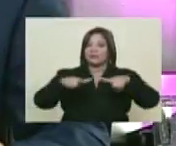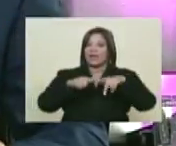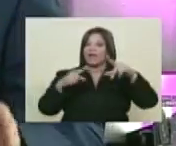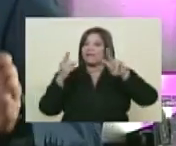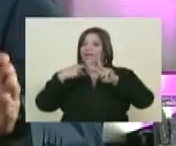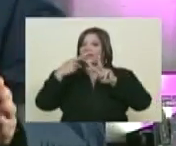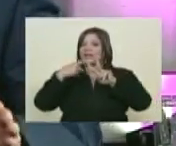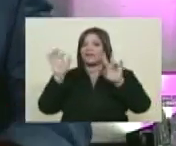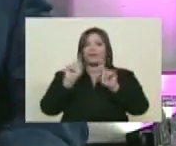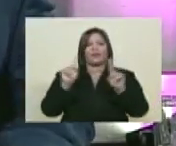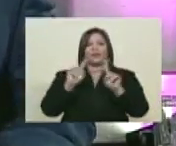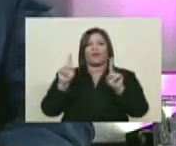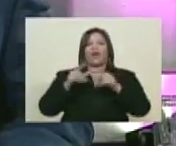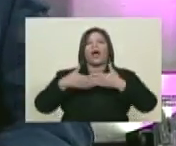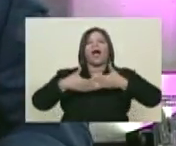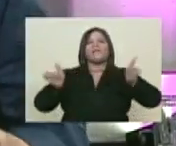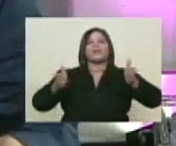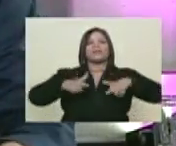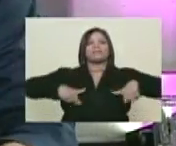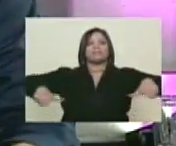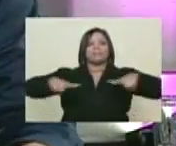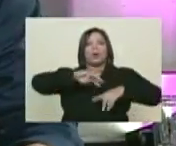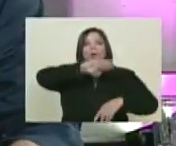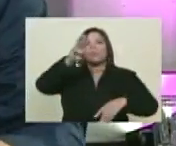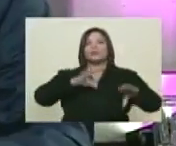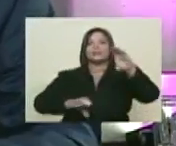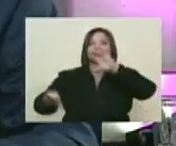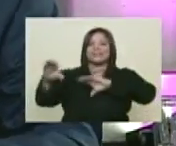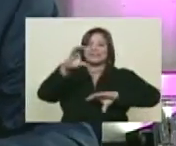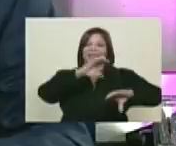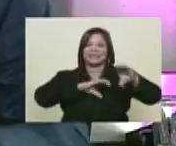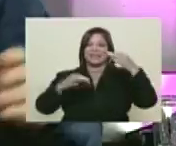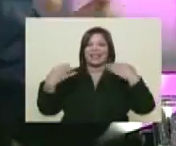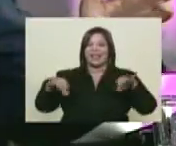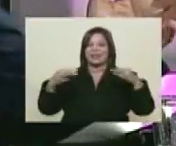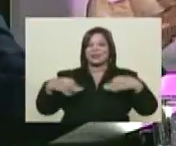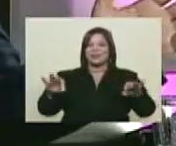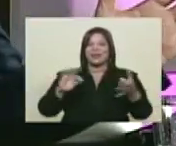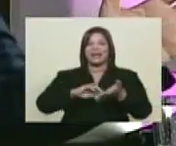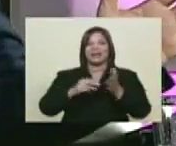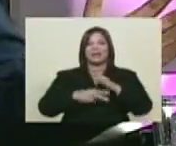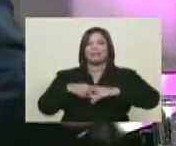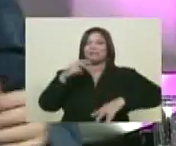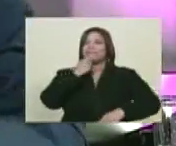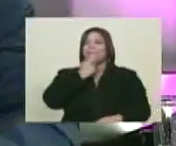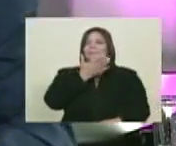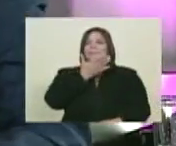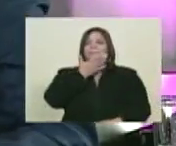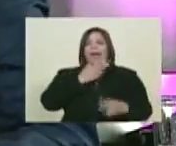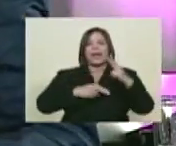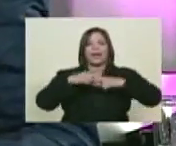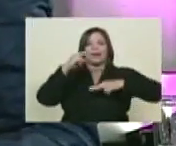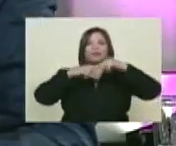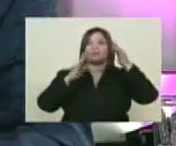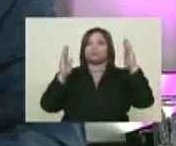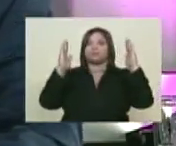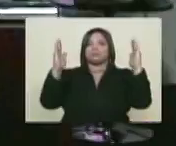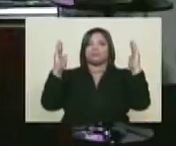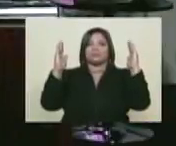televisión como habitualmente hacemos. Sino desde el Museo de Ciencias Naturales. Una construcción hermosísima. Estas columnas